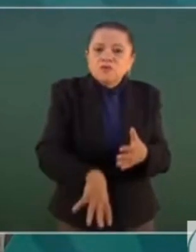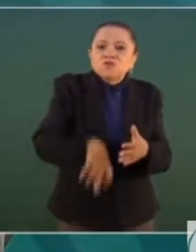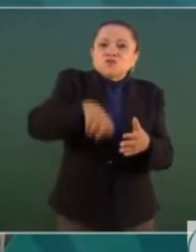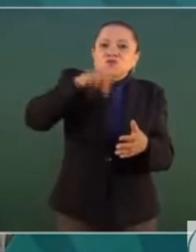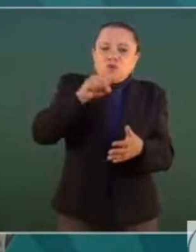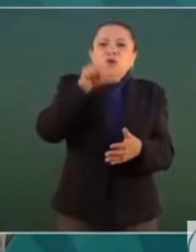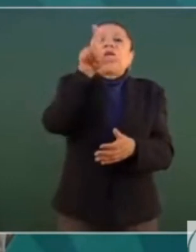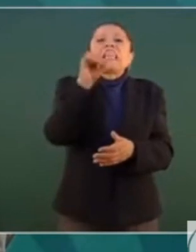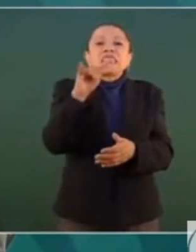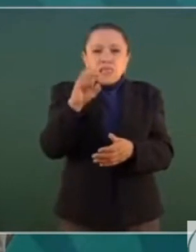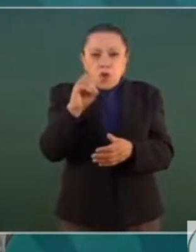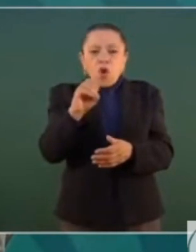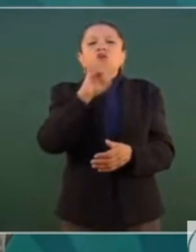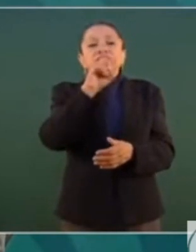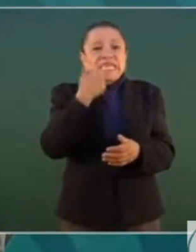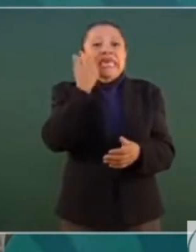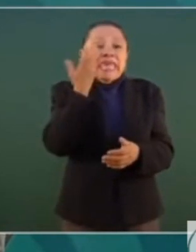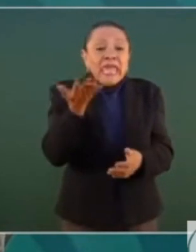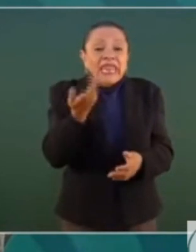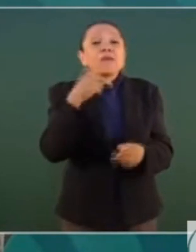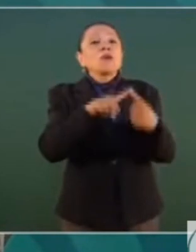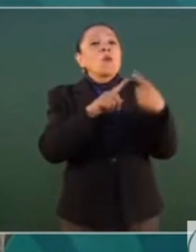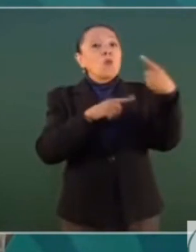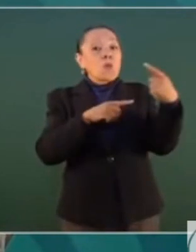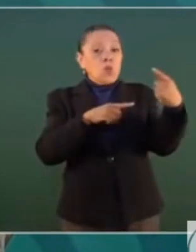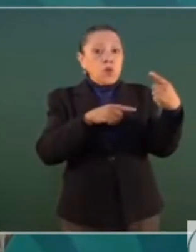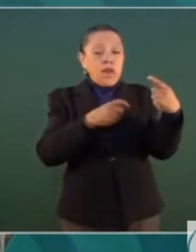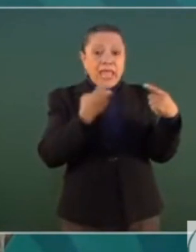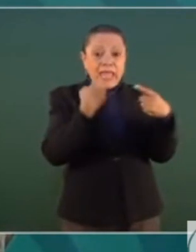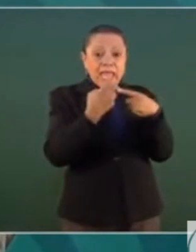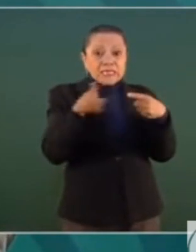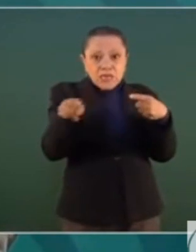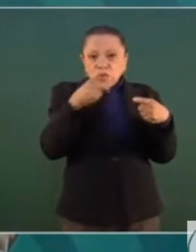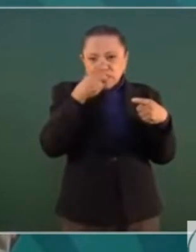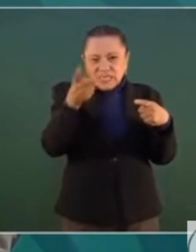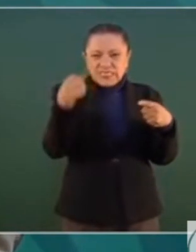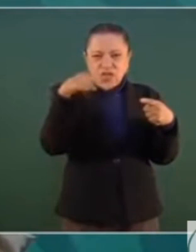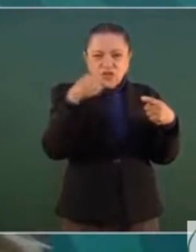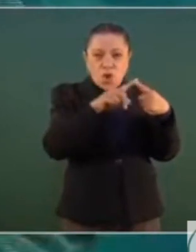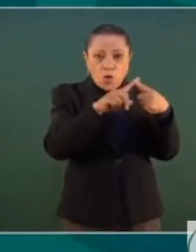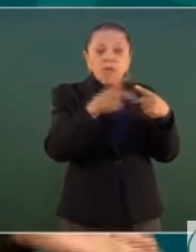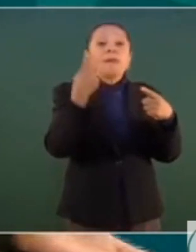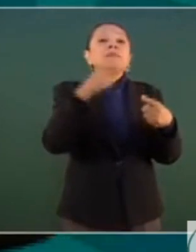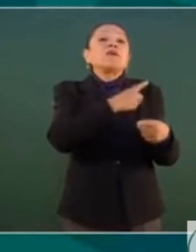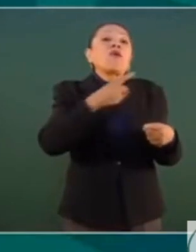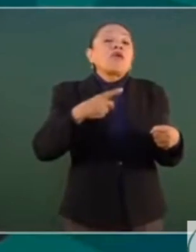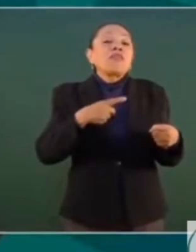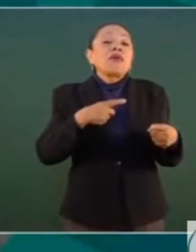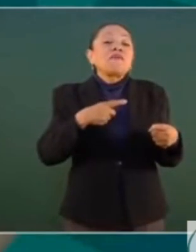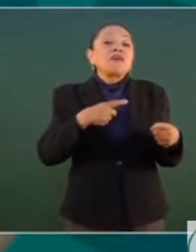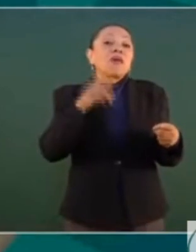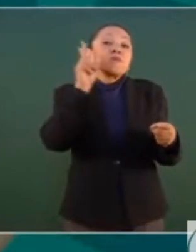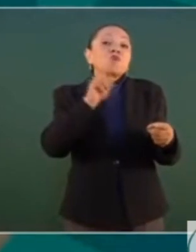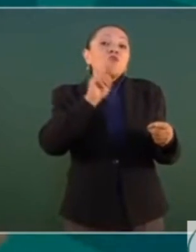litio. Y una de ellas es a la que haces mención. Tienen que probar que, en efecto,